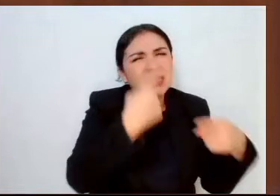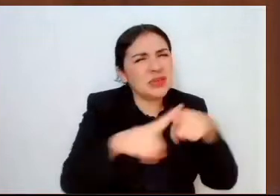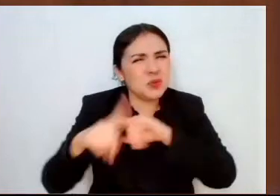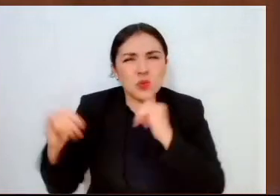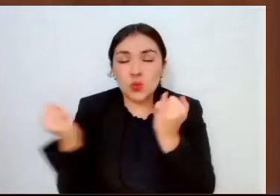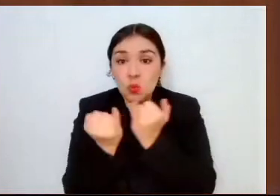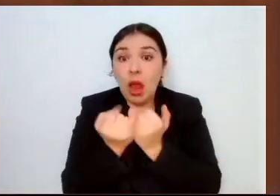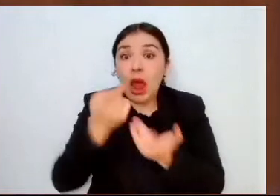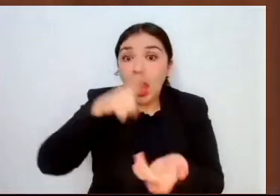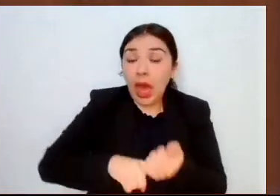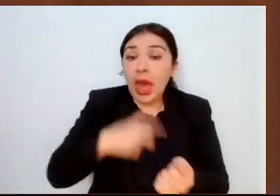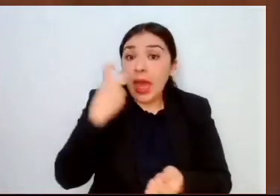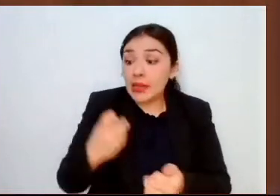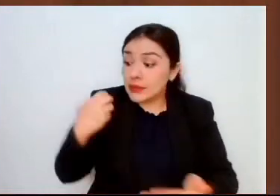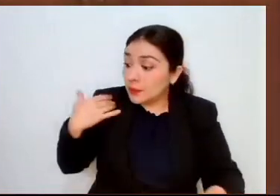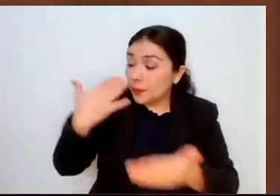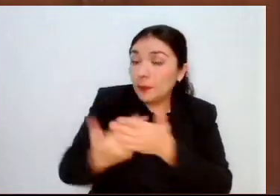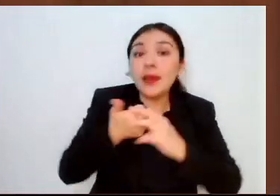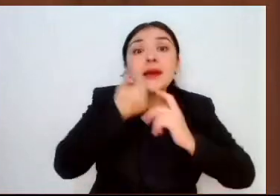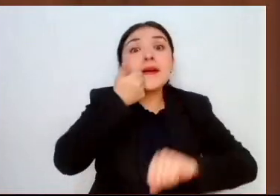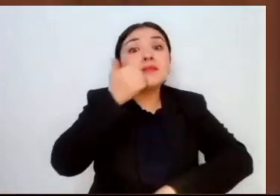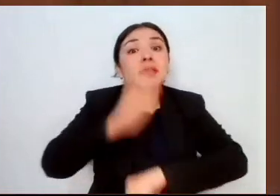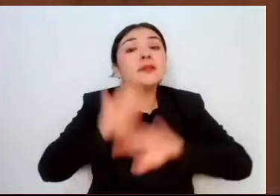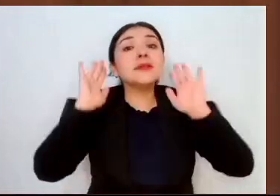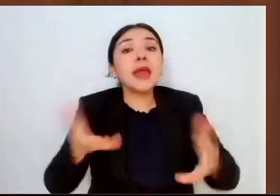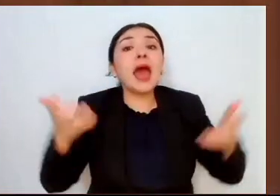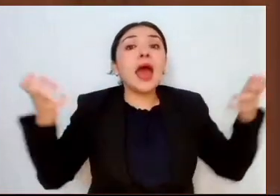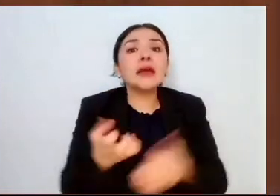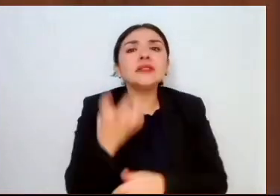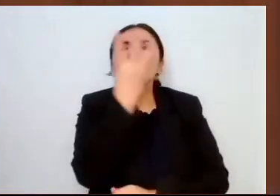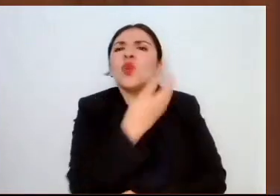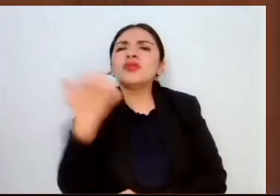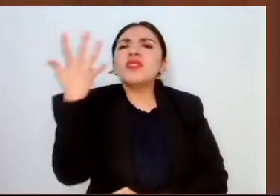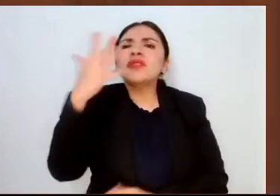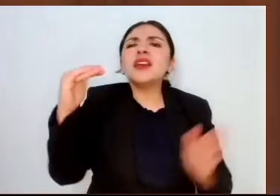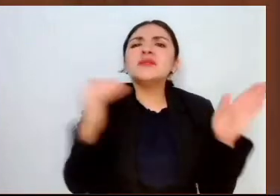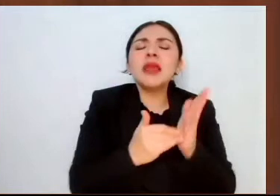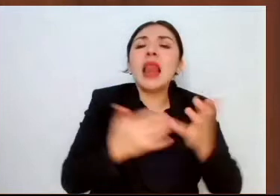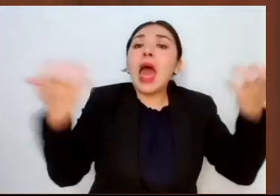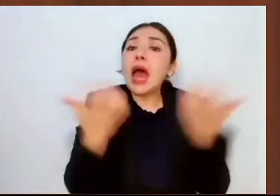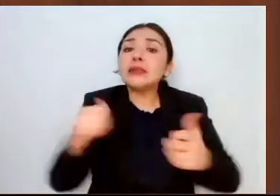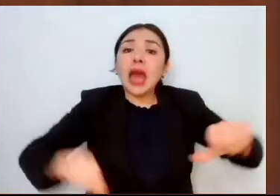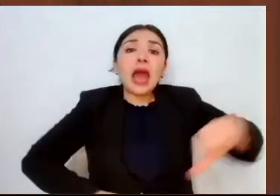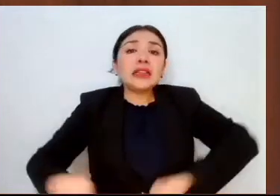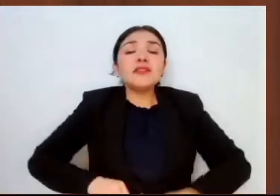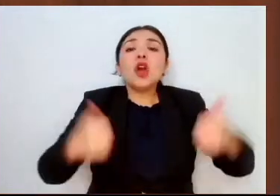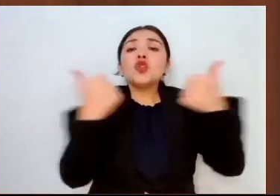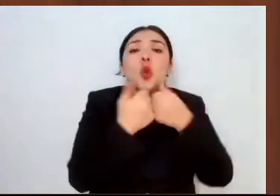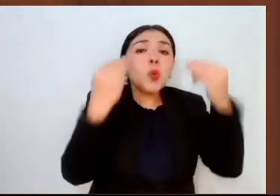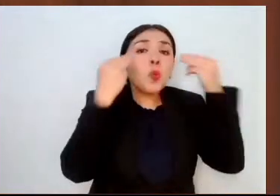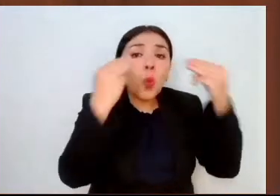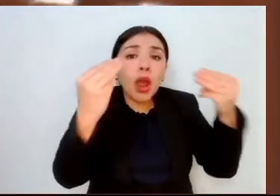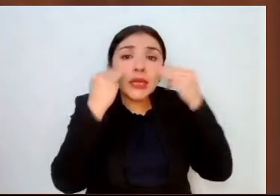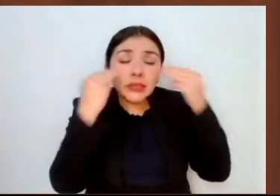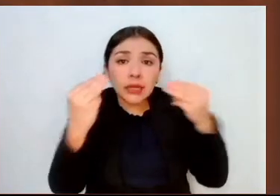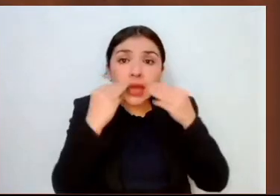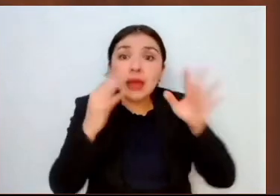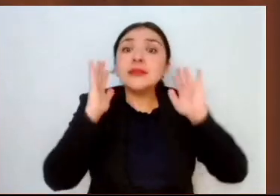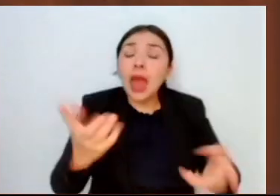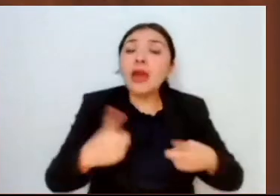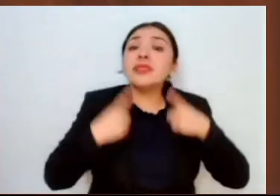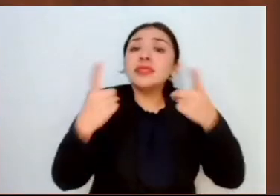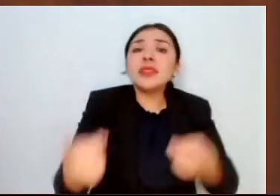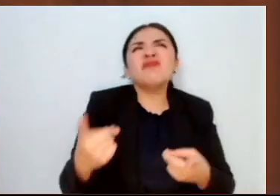de la administración, se realizaron más de 410 mil acciones de muestreo y se han impartido más de